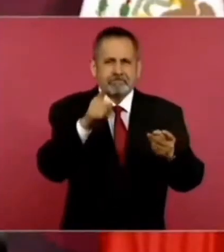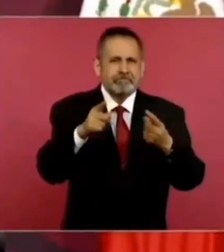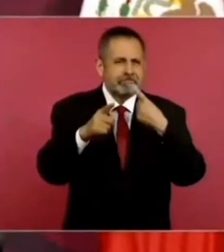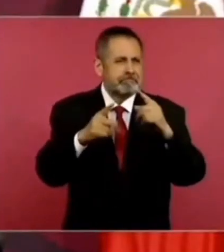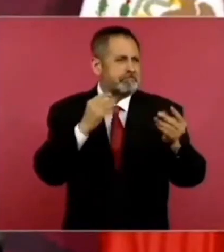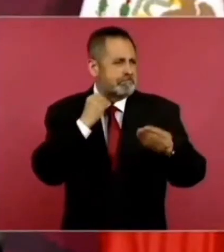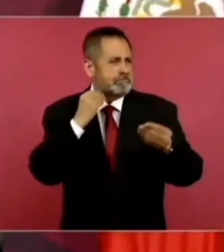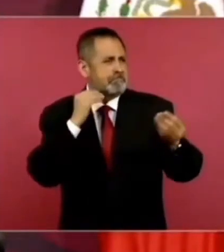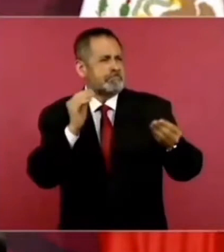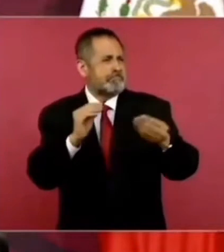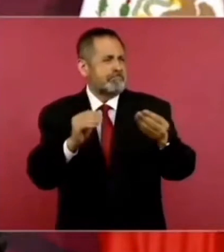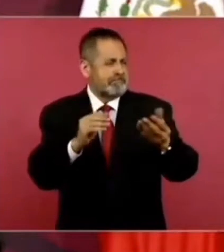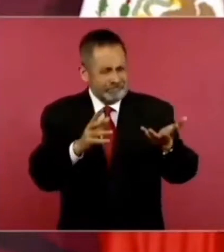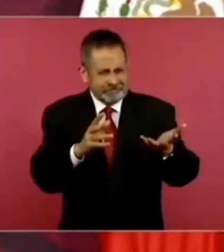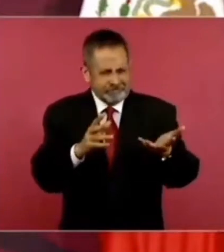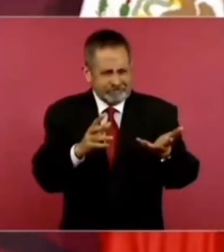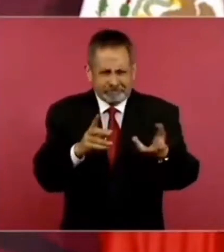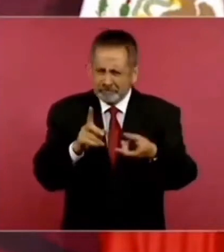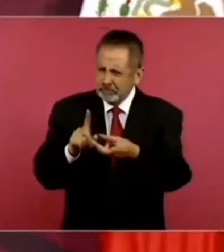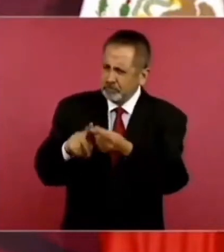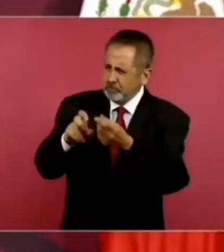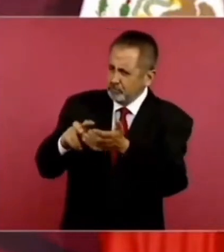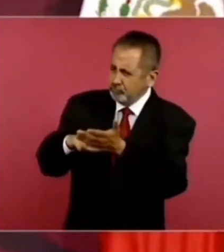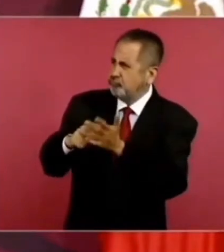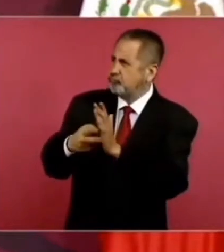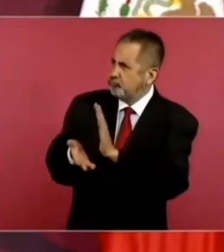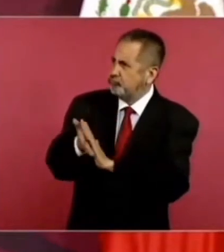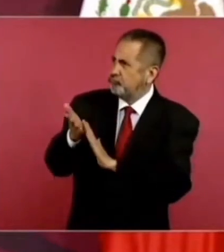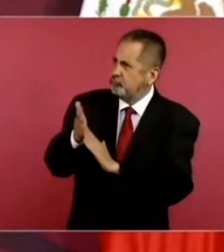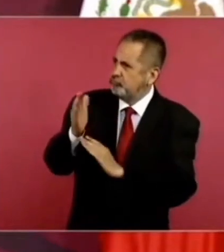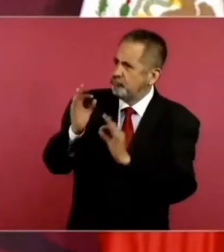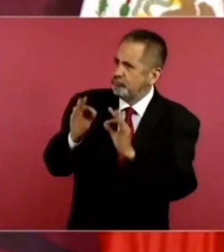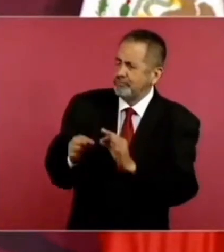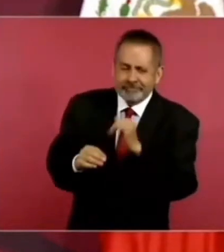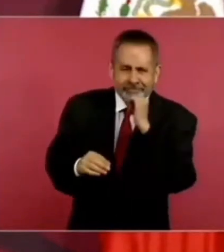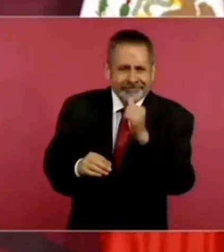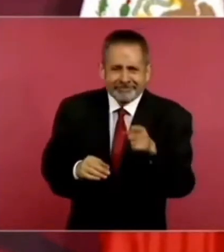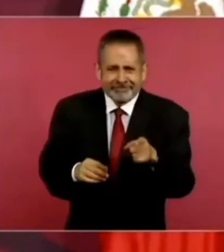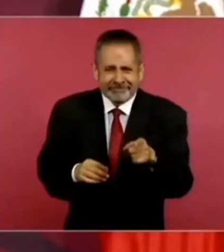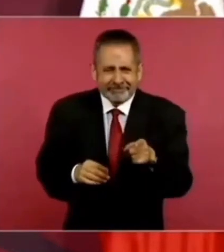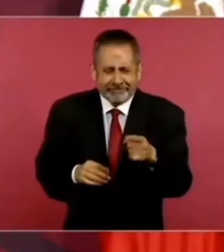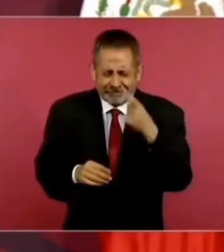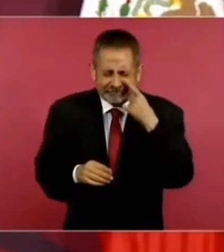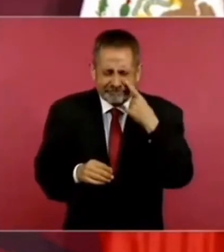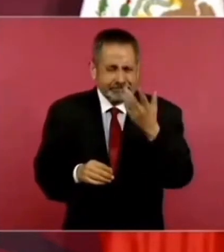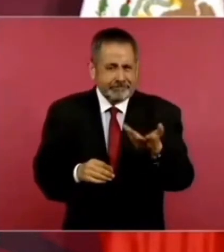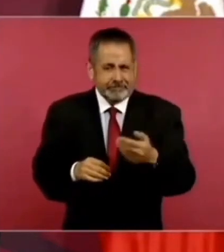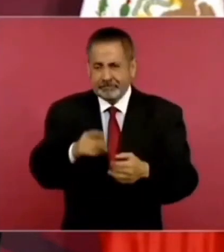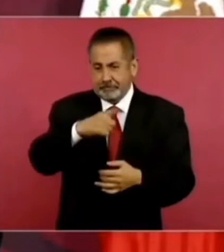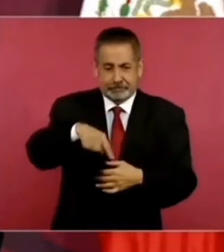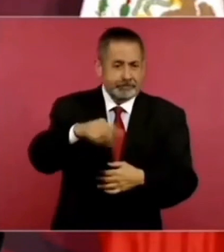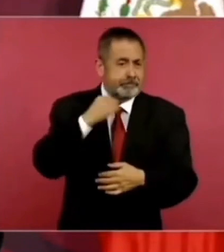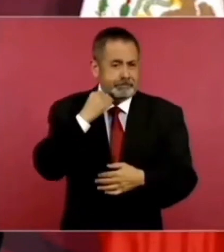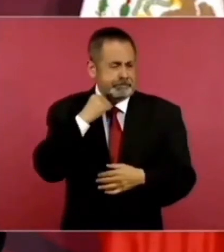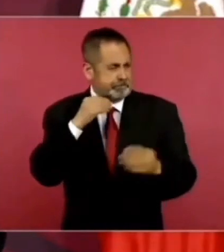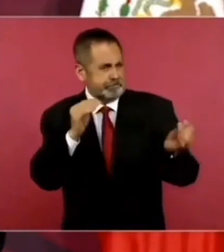Y siempre litigaban